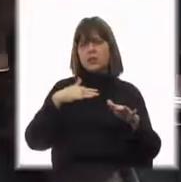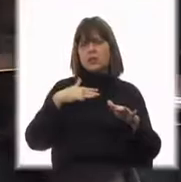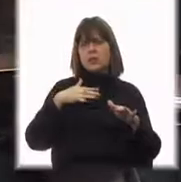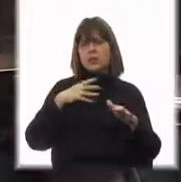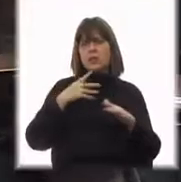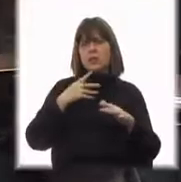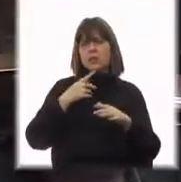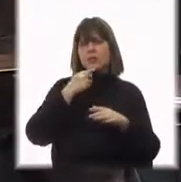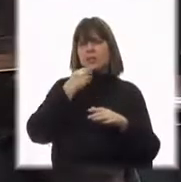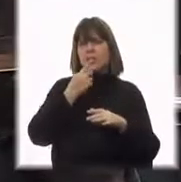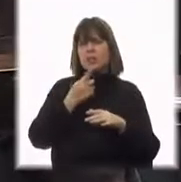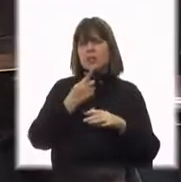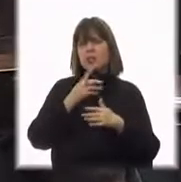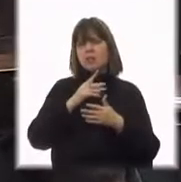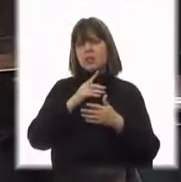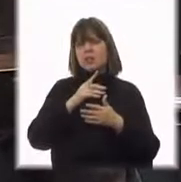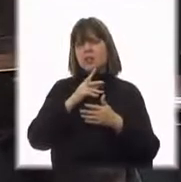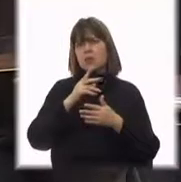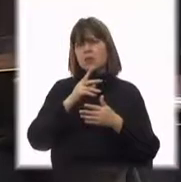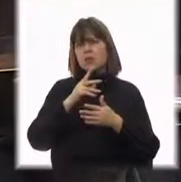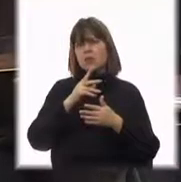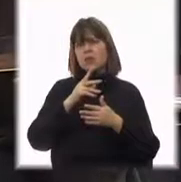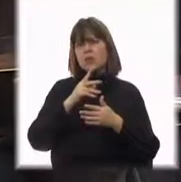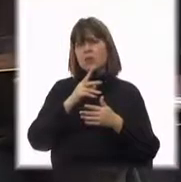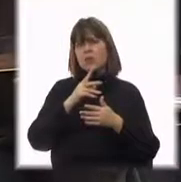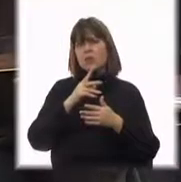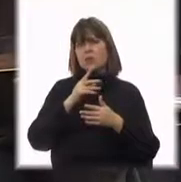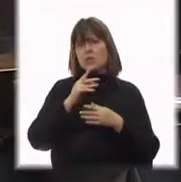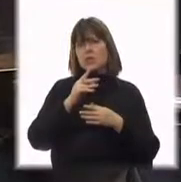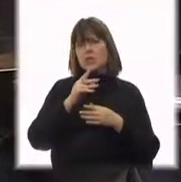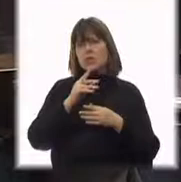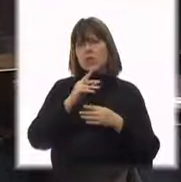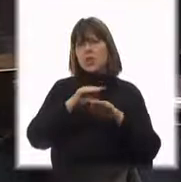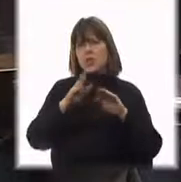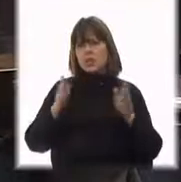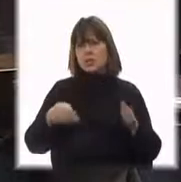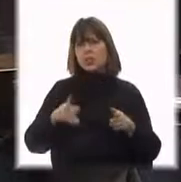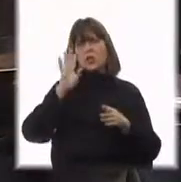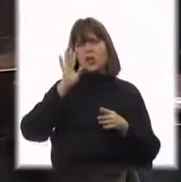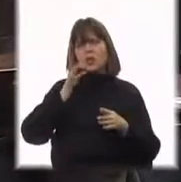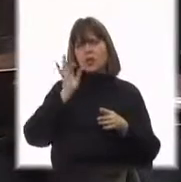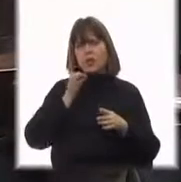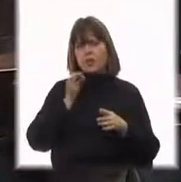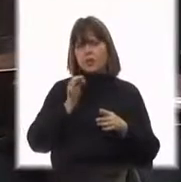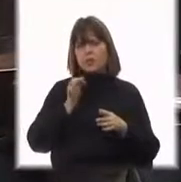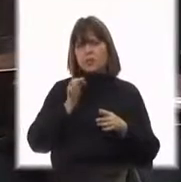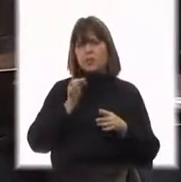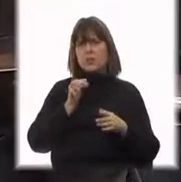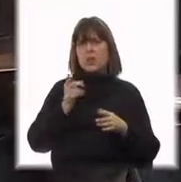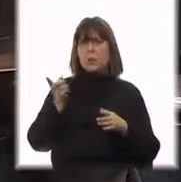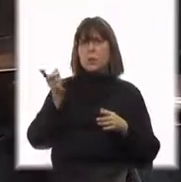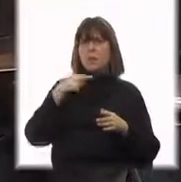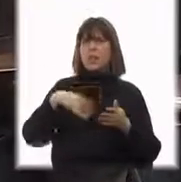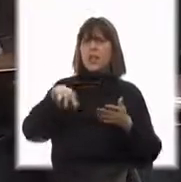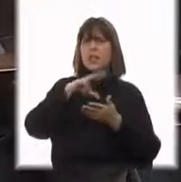Consejeros de escritorio, sabedores, consejeros de escritorio, consejeros del saber. Me vine para